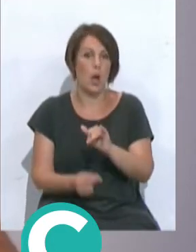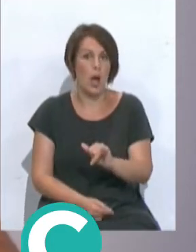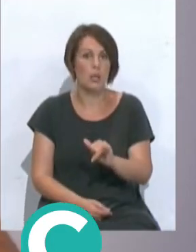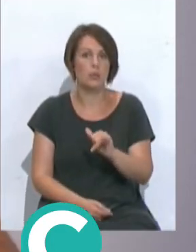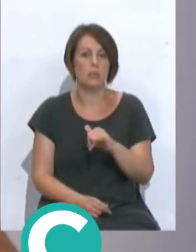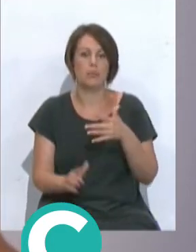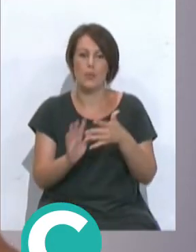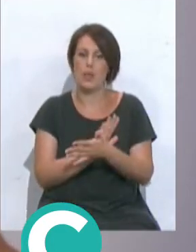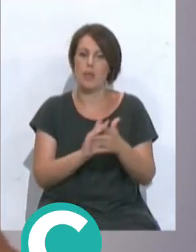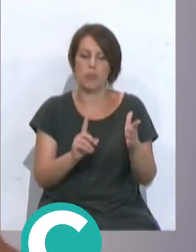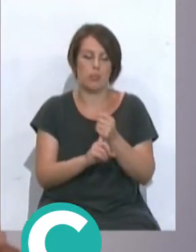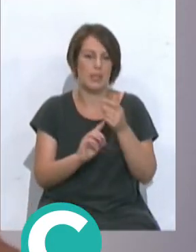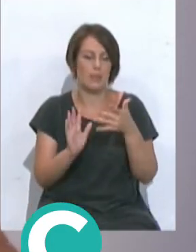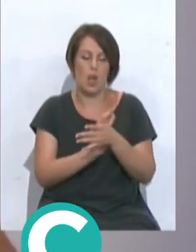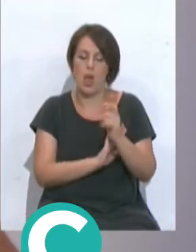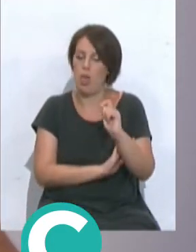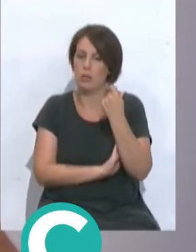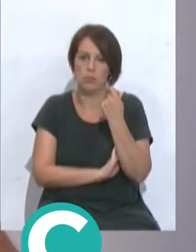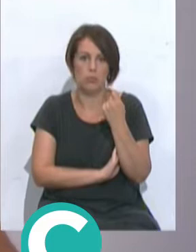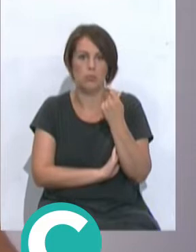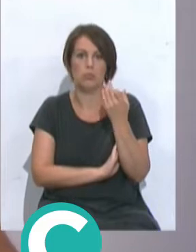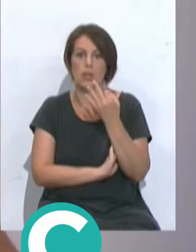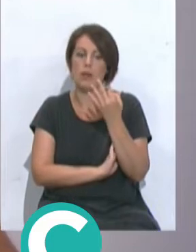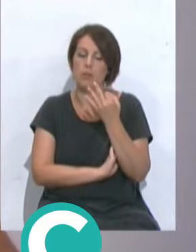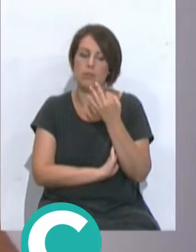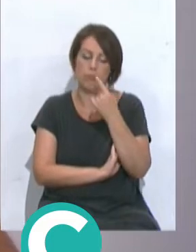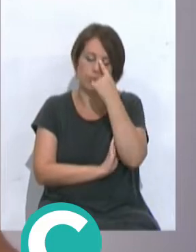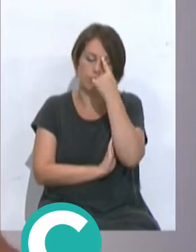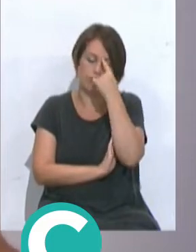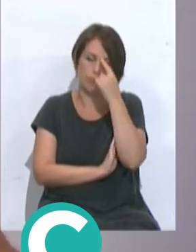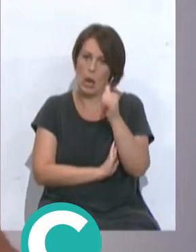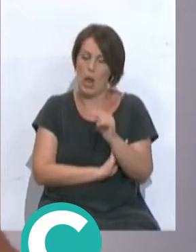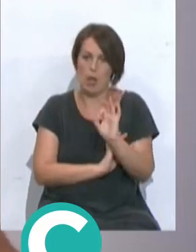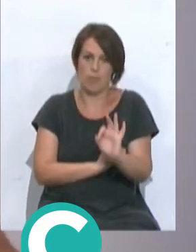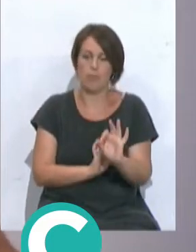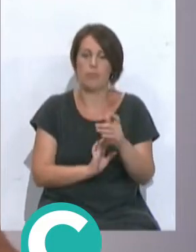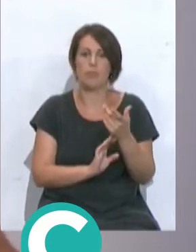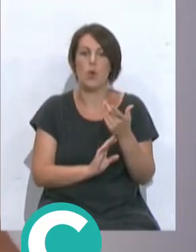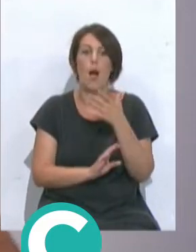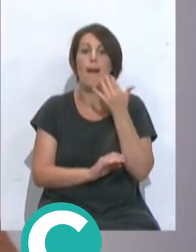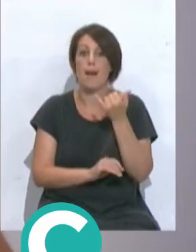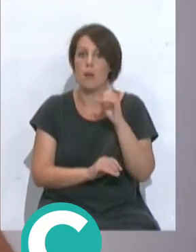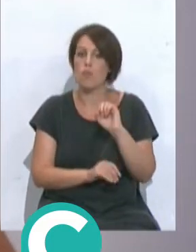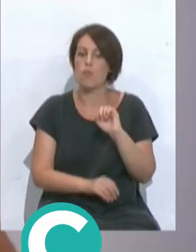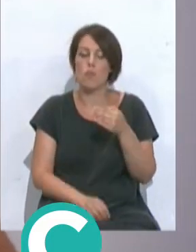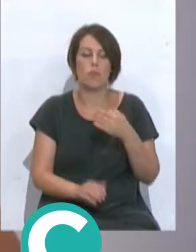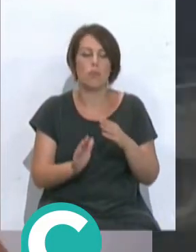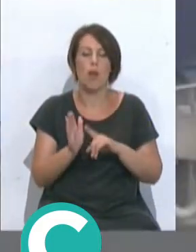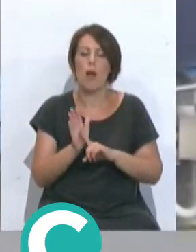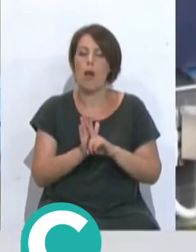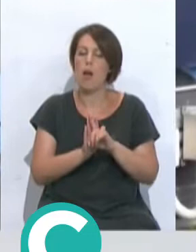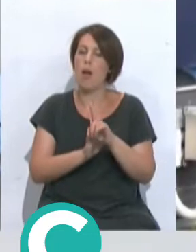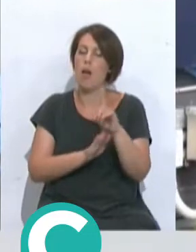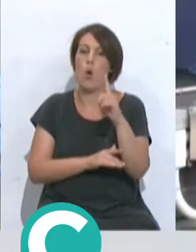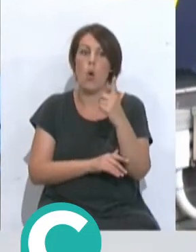lograr la permanencia es todo un éxito y creo que hay que catalogarlo como tal. Ojalá el club siga creciendo y llegue un